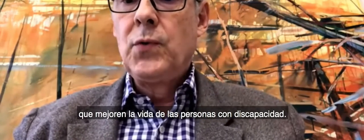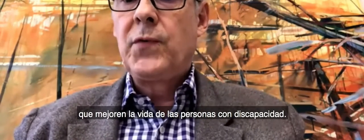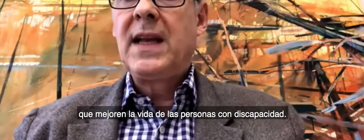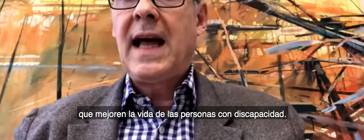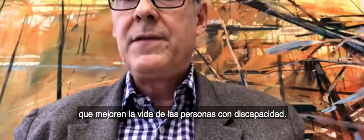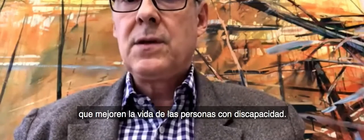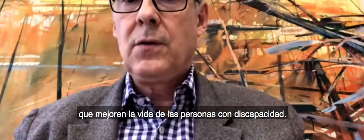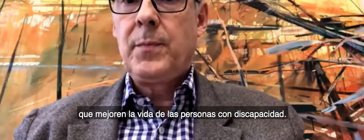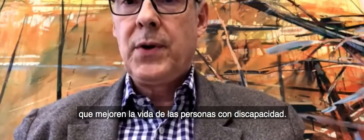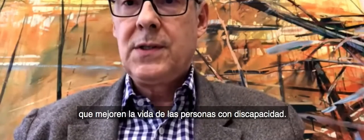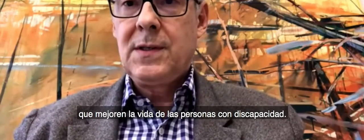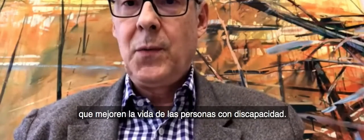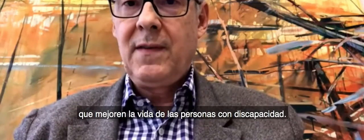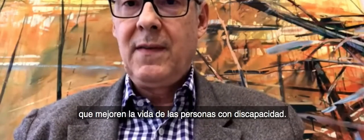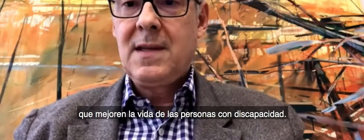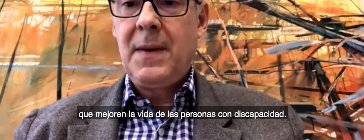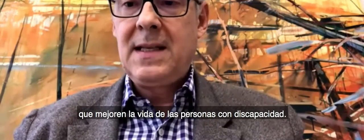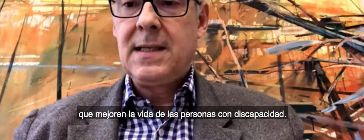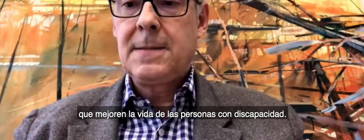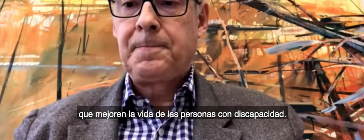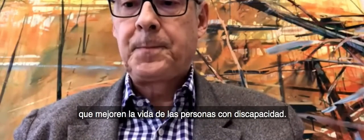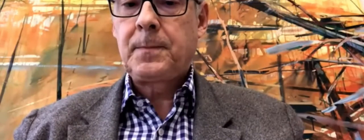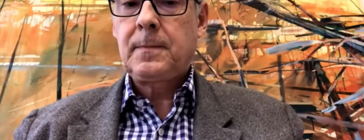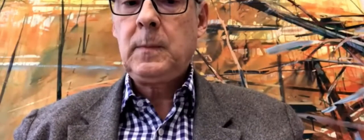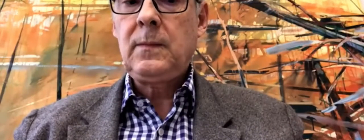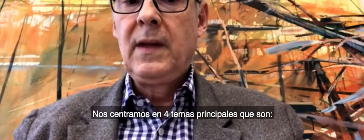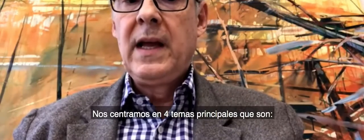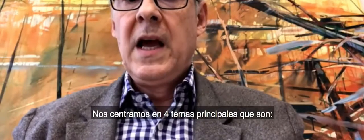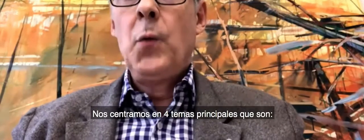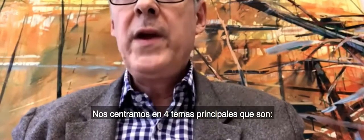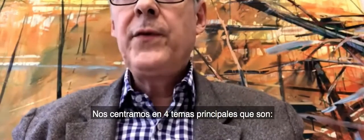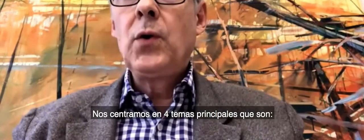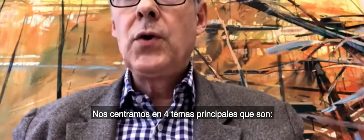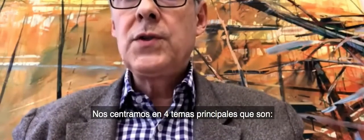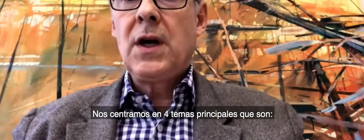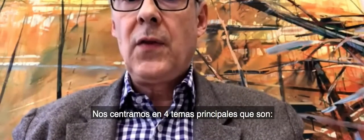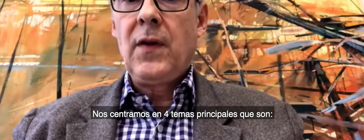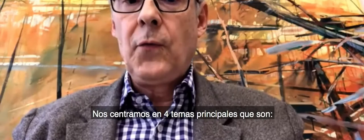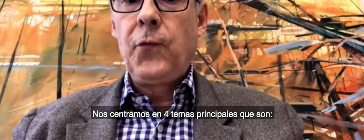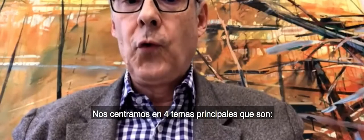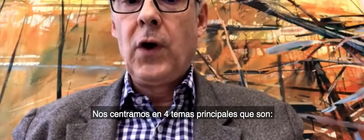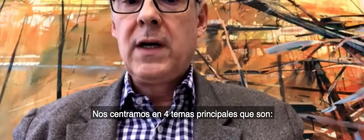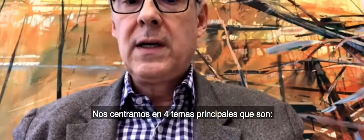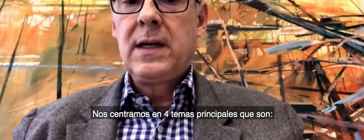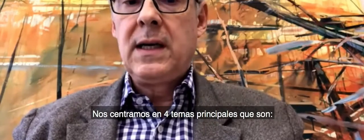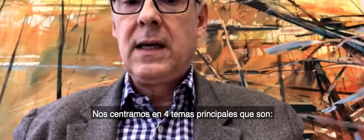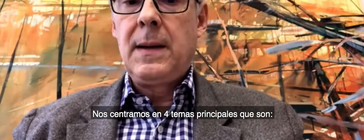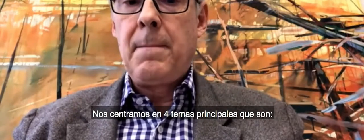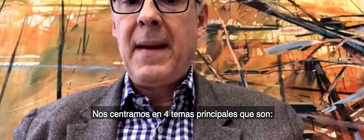improve the lives of persons with disabilities. We focus on four